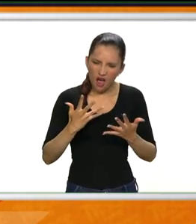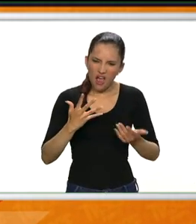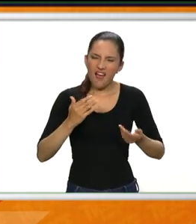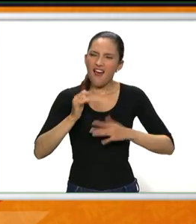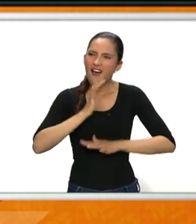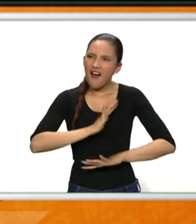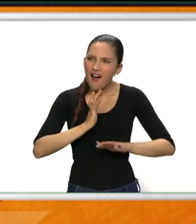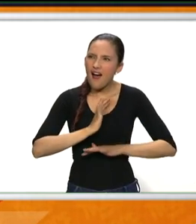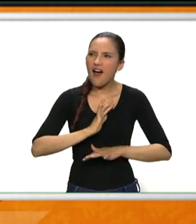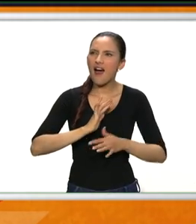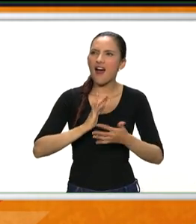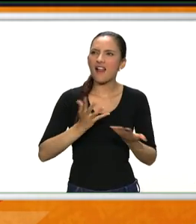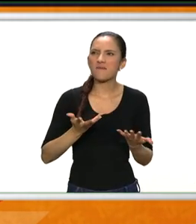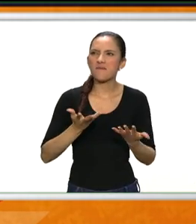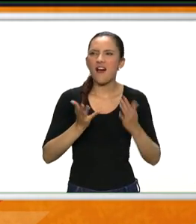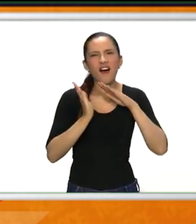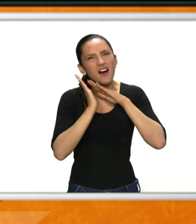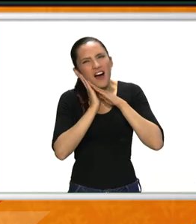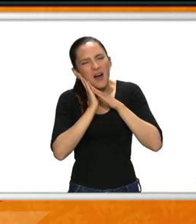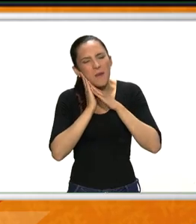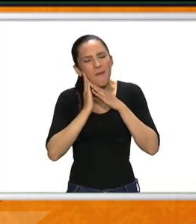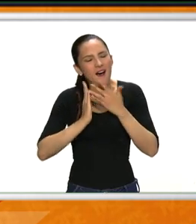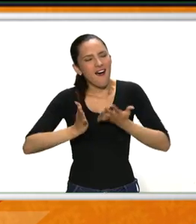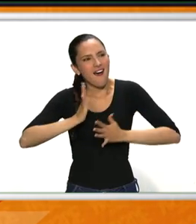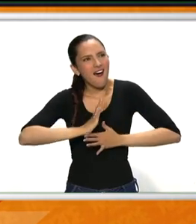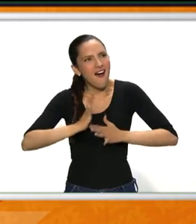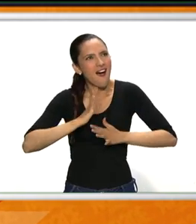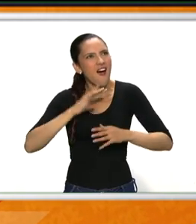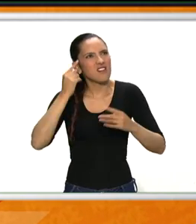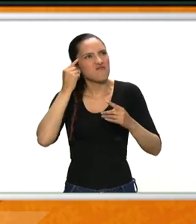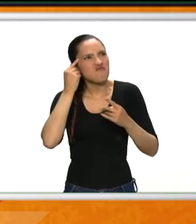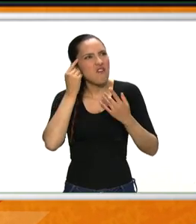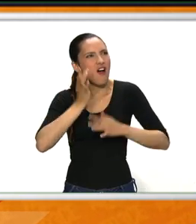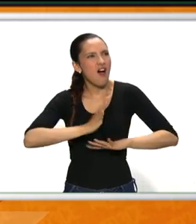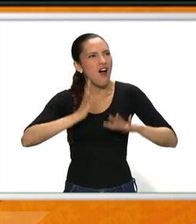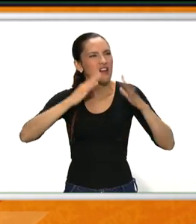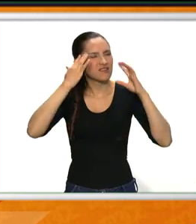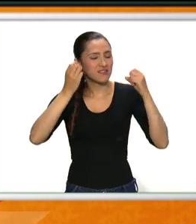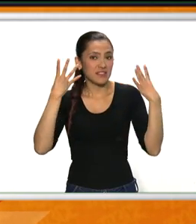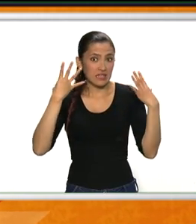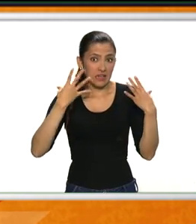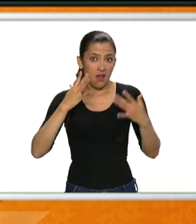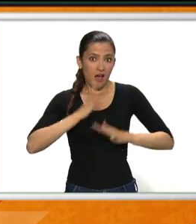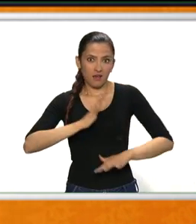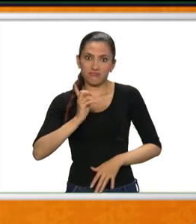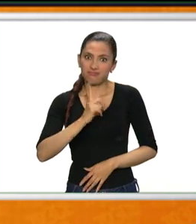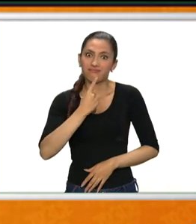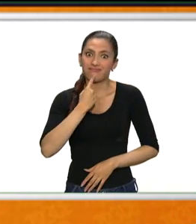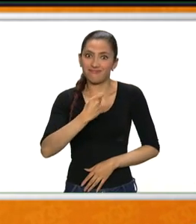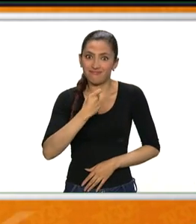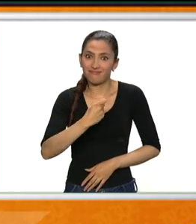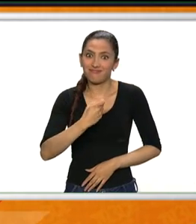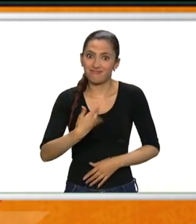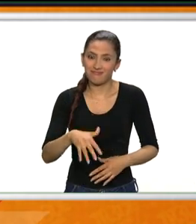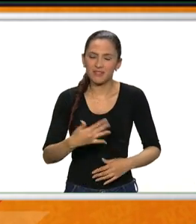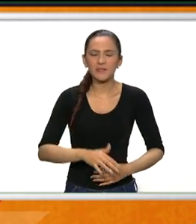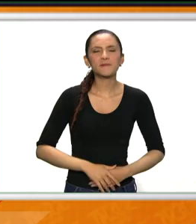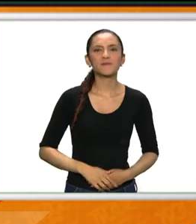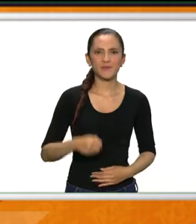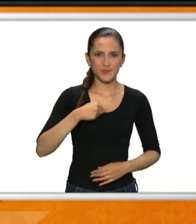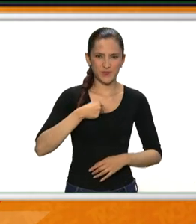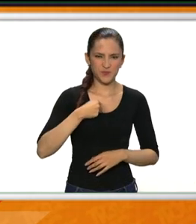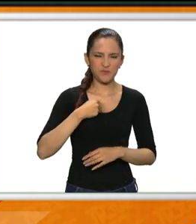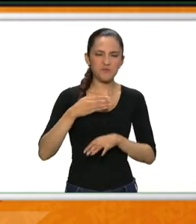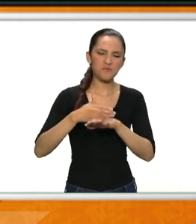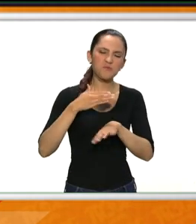sentirse tranquilo y poder dormir tranquilo. Y dormir tranquilo no es fácil. Desde que llegué a Colombia siempre me lo ha soñado